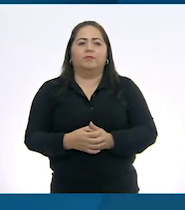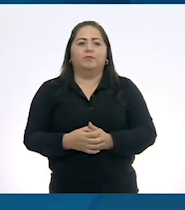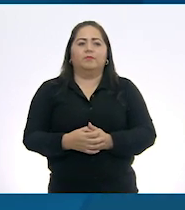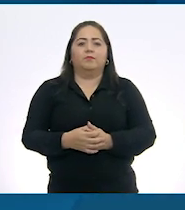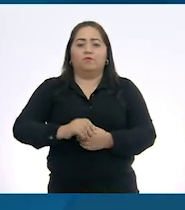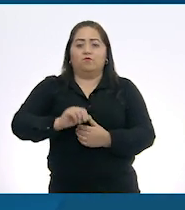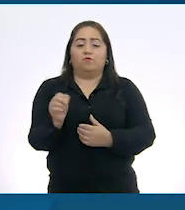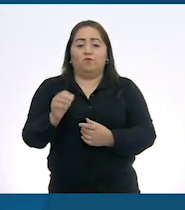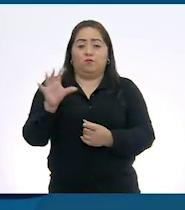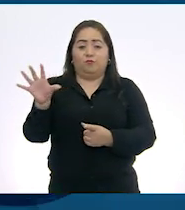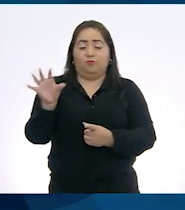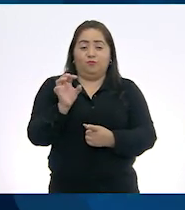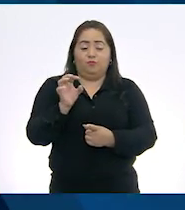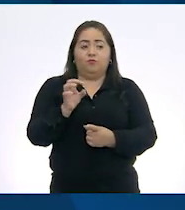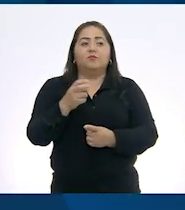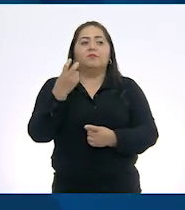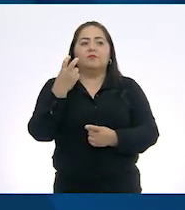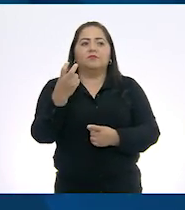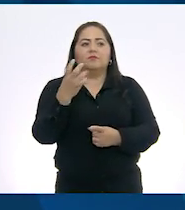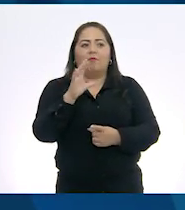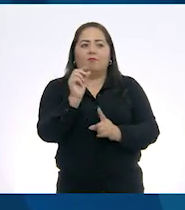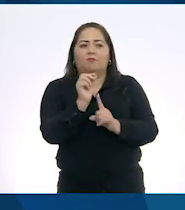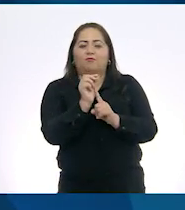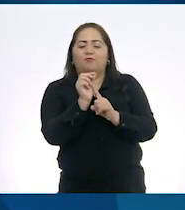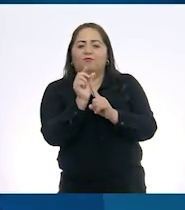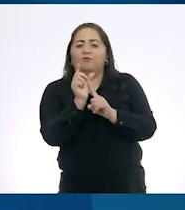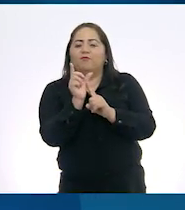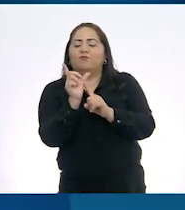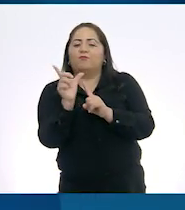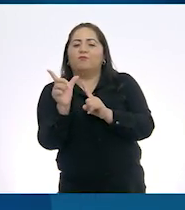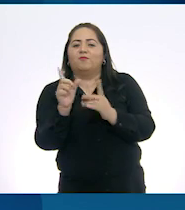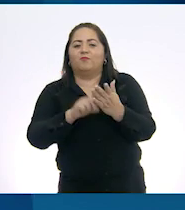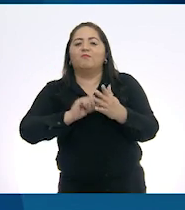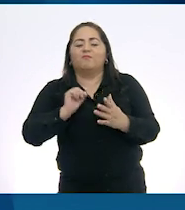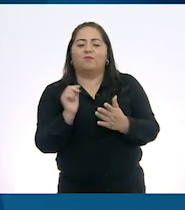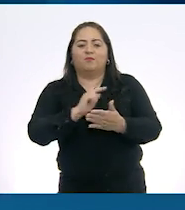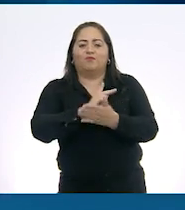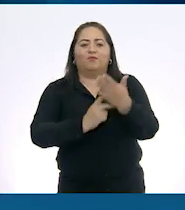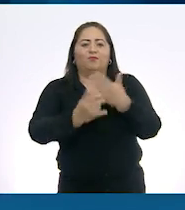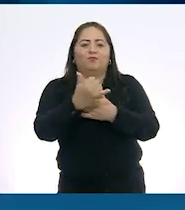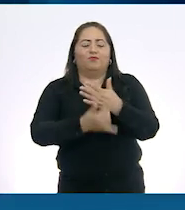Guardar y ya se me guardaría el proyecto.